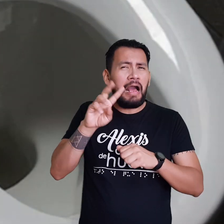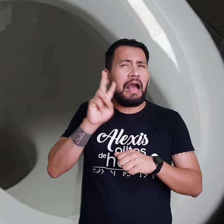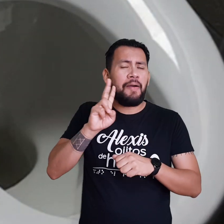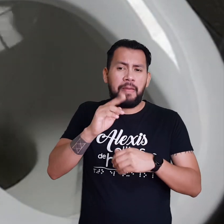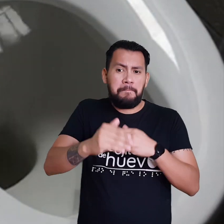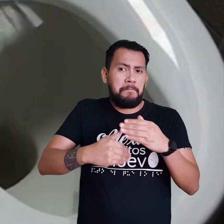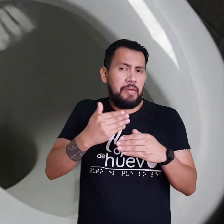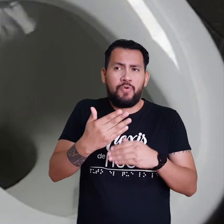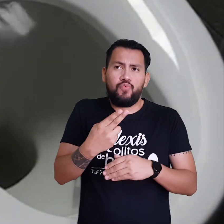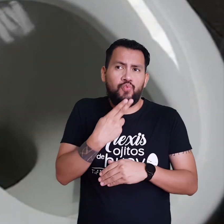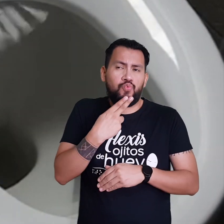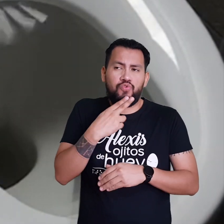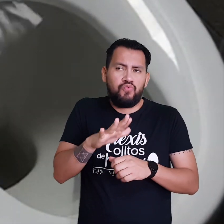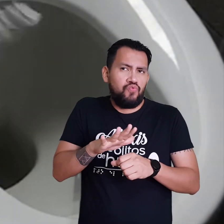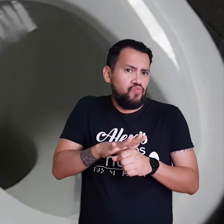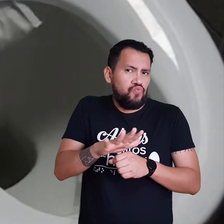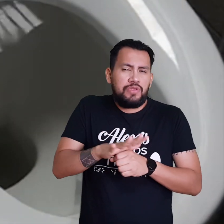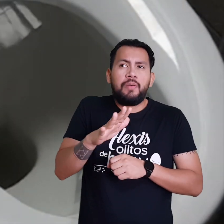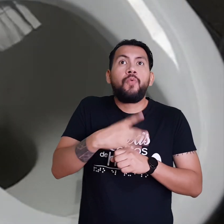Coca-Cola Patrocínanos